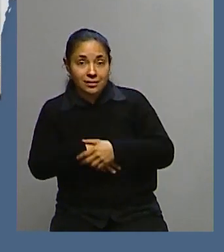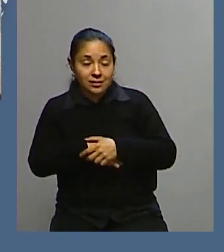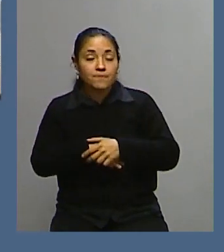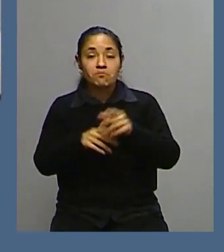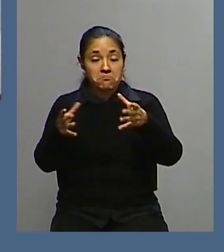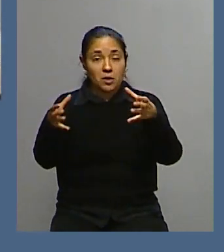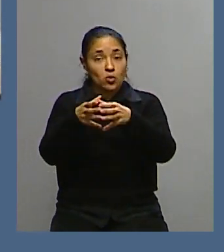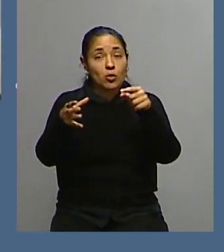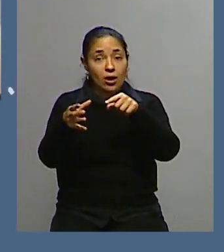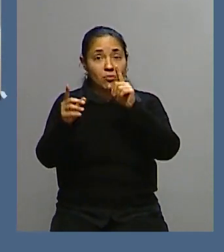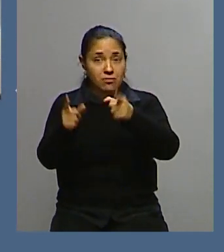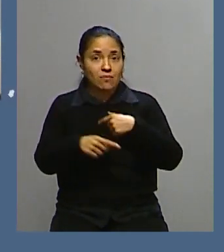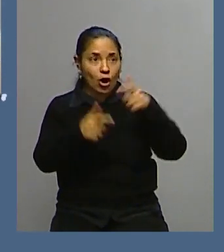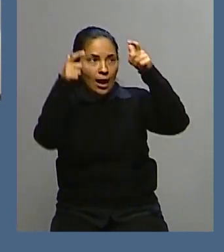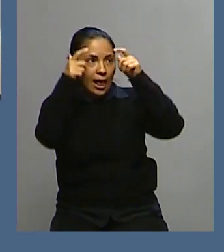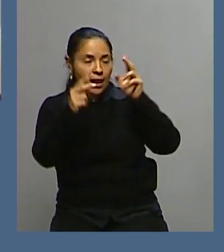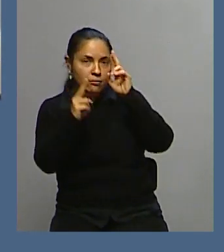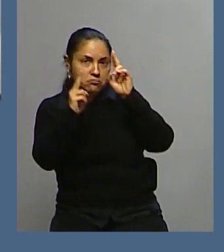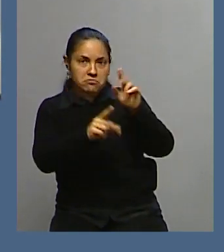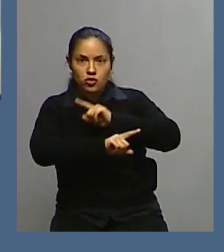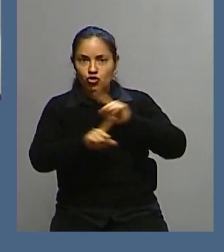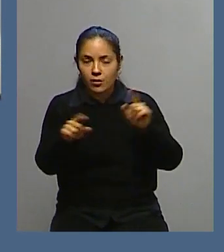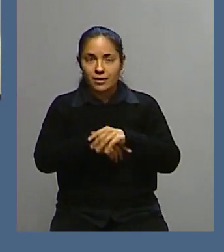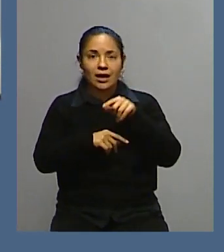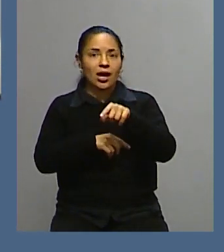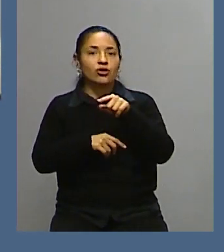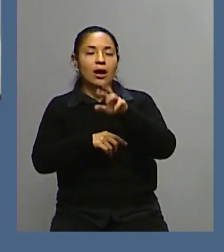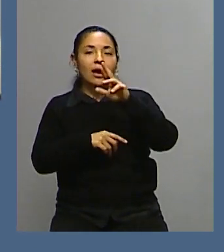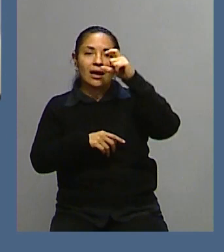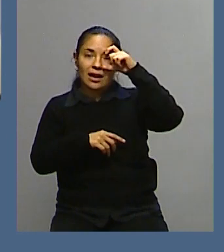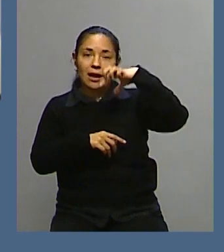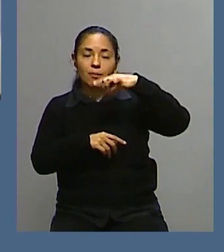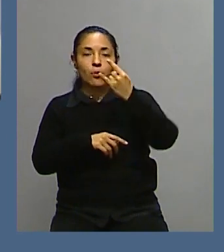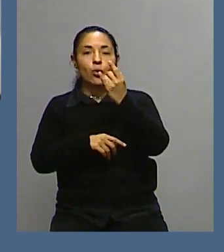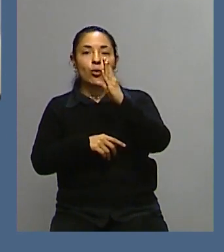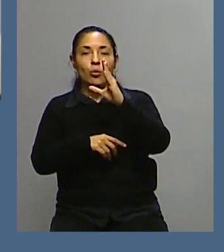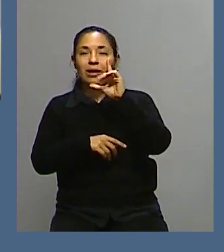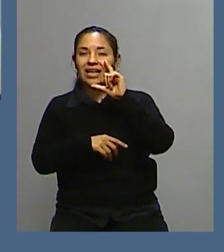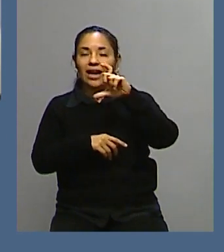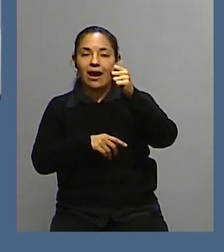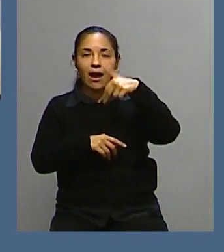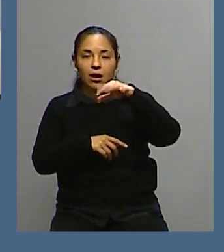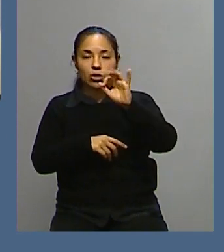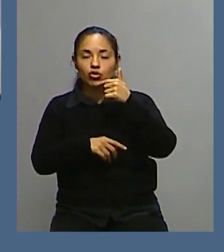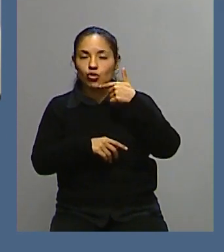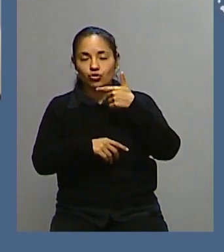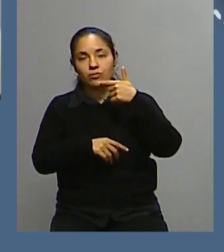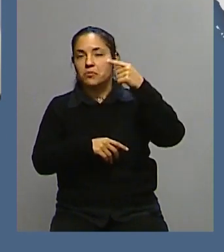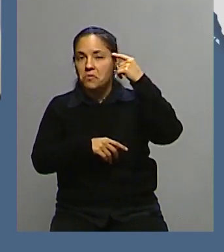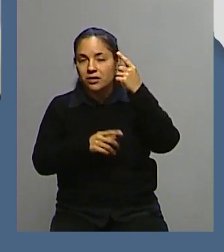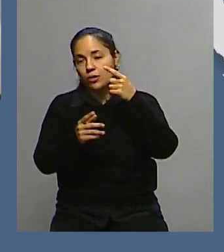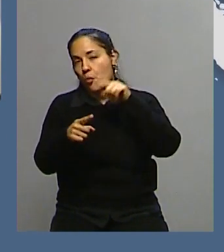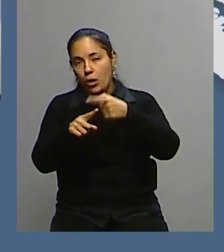a la reina. Son republicanos, como la República de Irlanda del Sur, y sin embargo, le